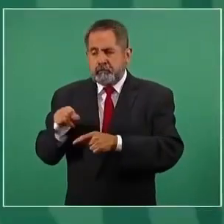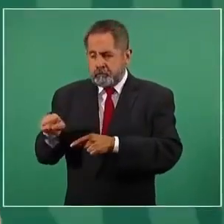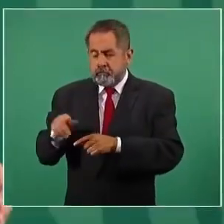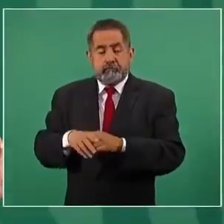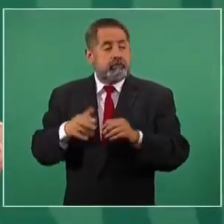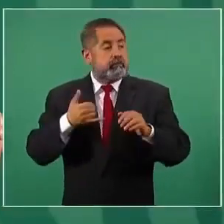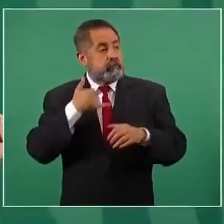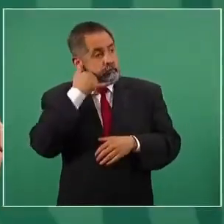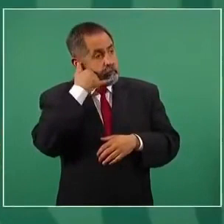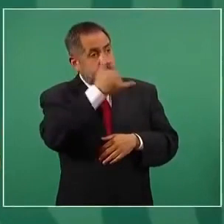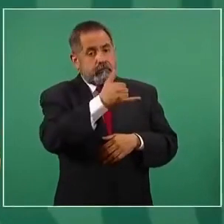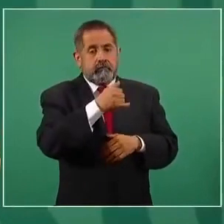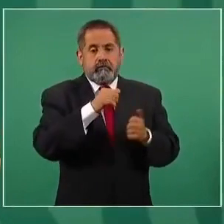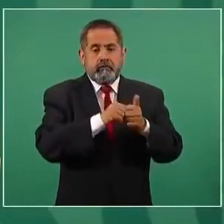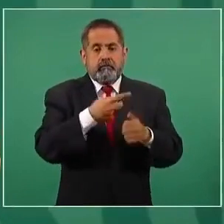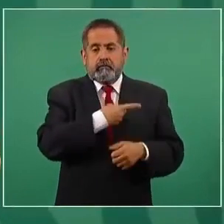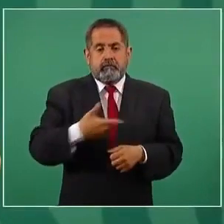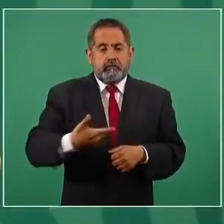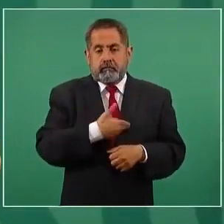vicepresidenta de Estados Unidos,